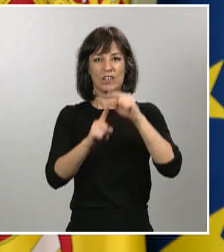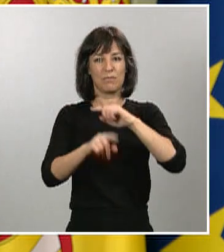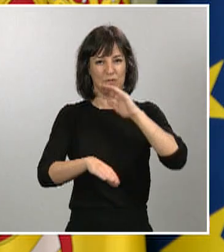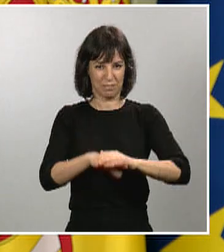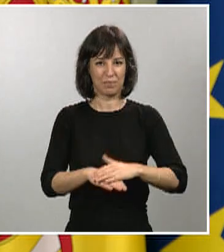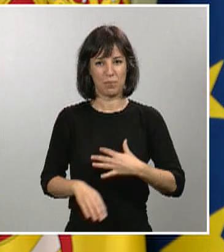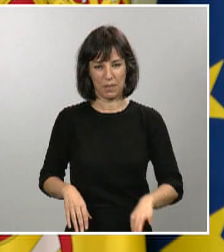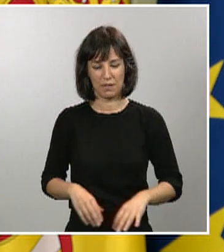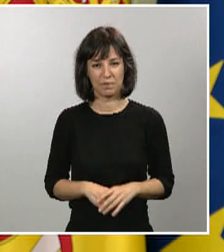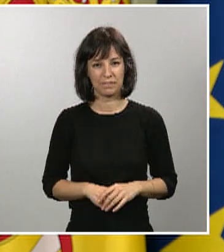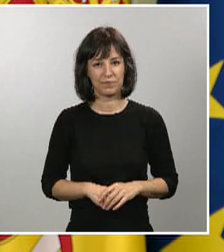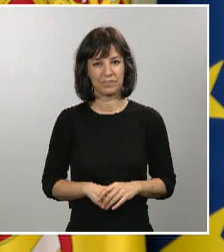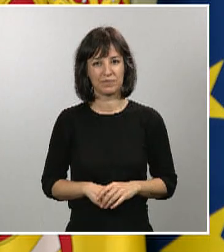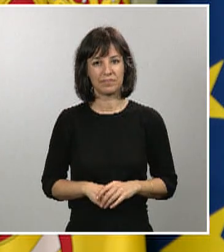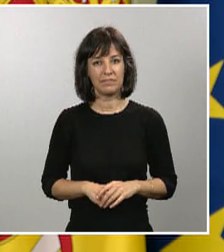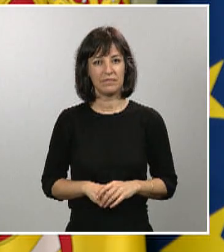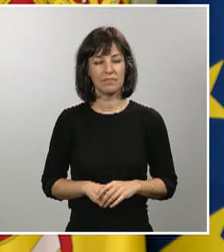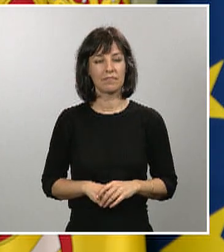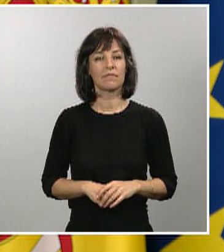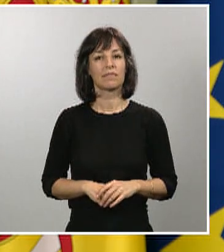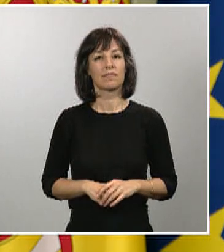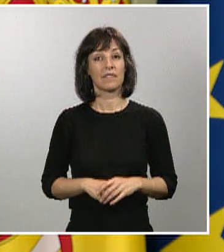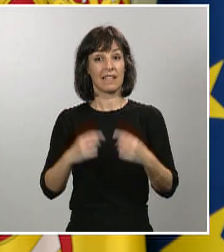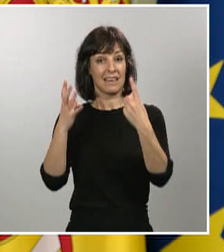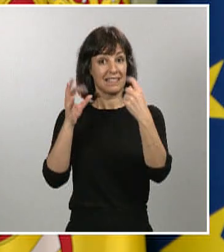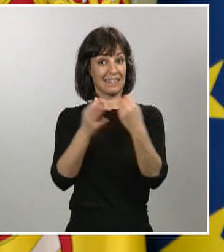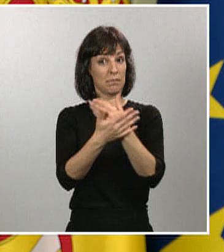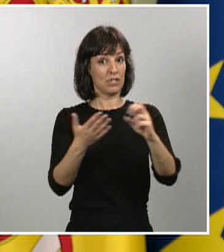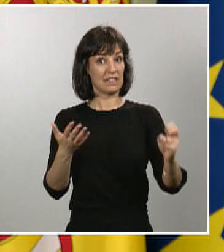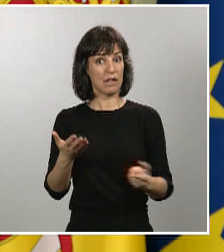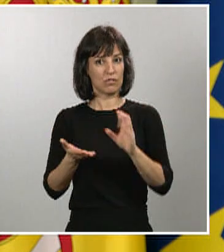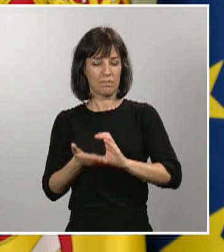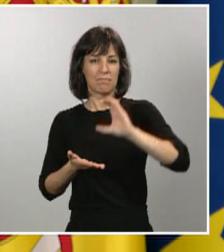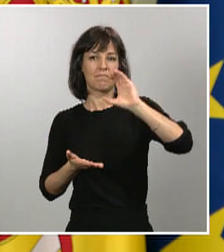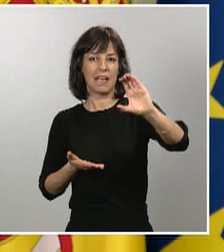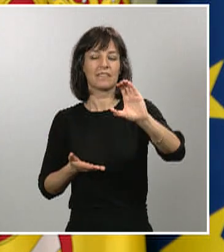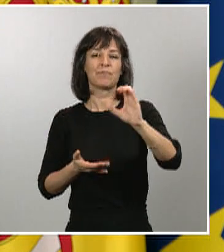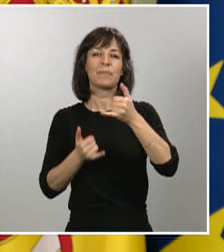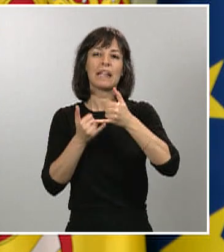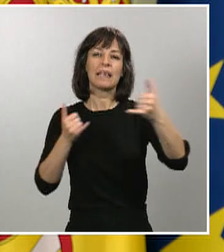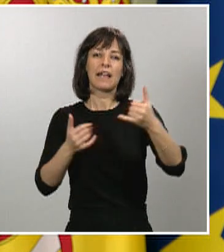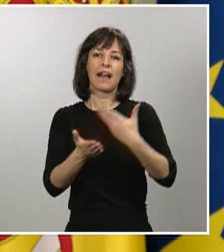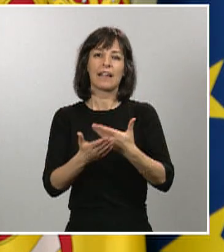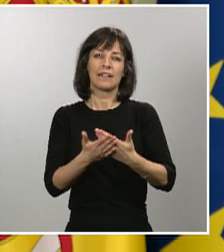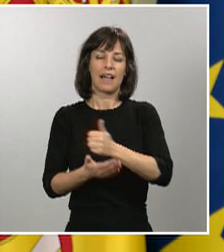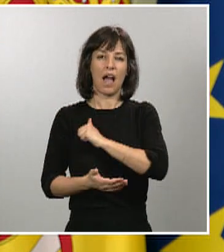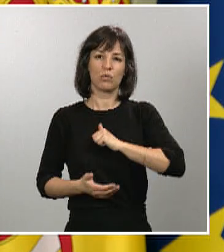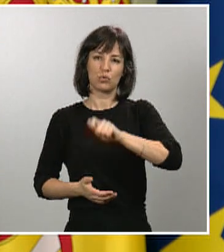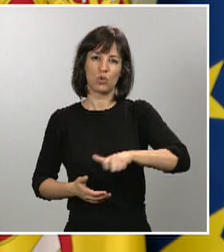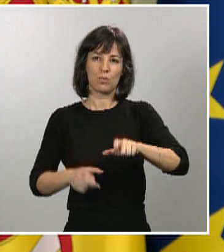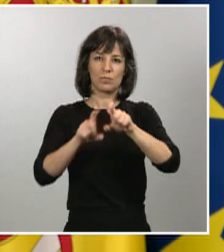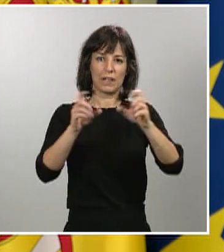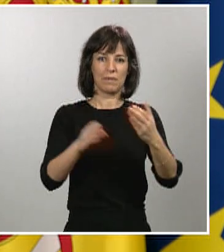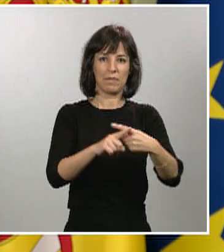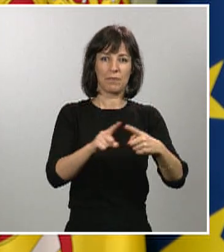Además, hemos reforzado con 60 millones de euros la línea de garantías para autónomos y pymes afectadas por el COVID-19,